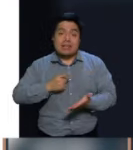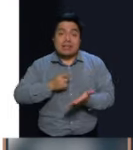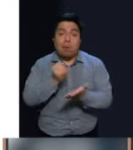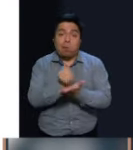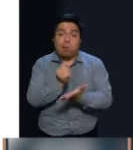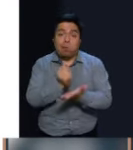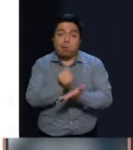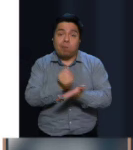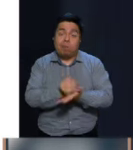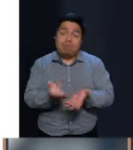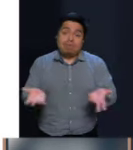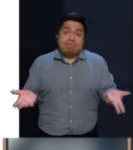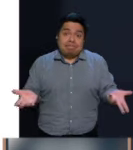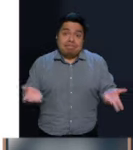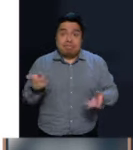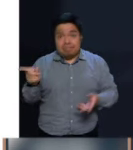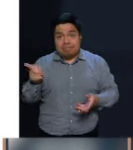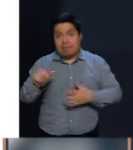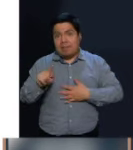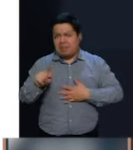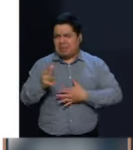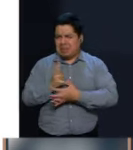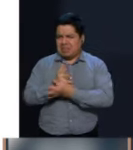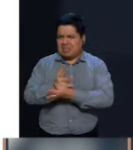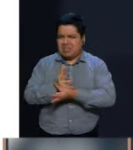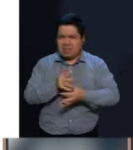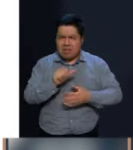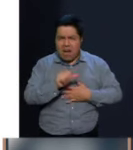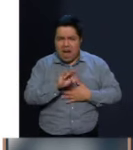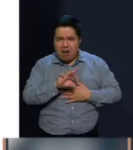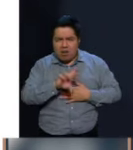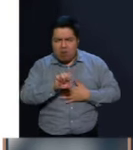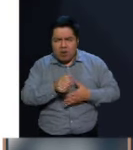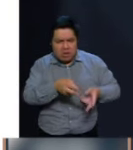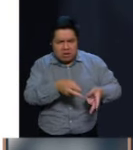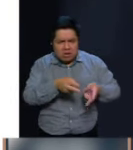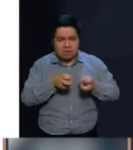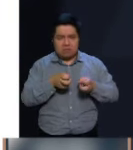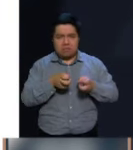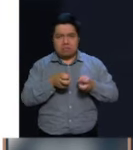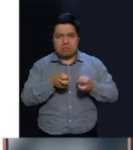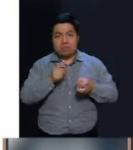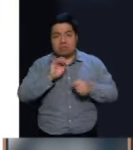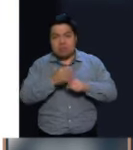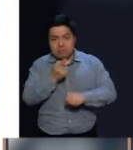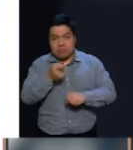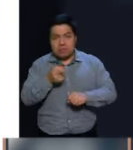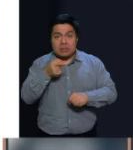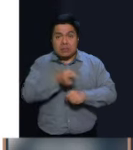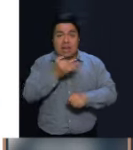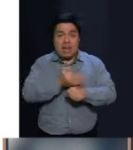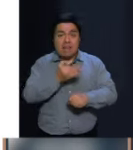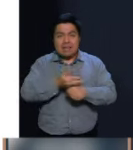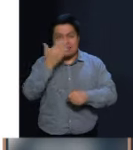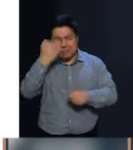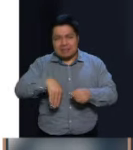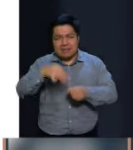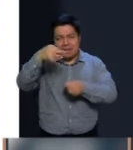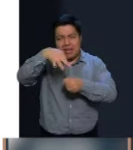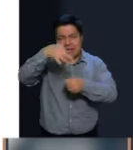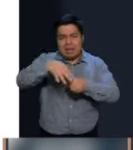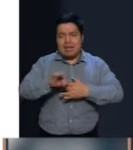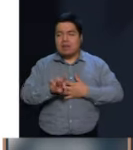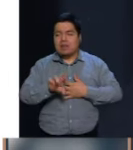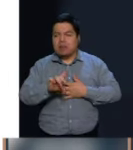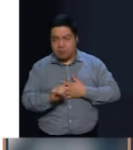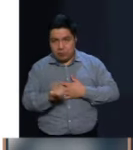impuestos. Ahora, Alatorre habla de robarse los fondos de las AFORES. Esto se refiere a la creación del Fondo de Pensiones para el Bienestar, del cual